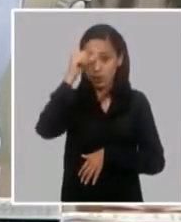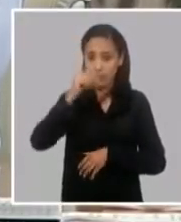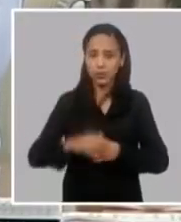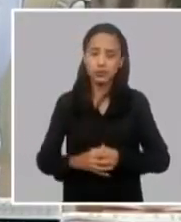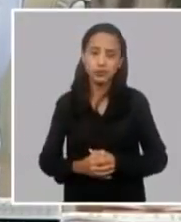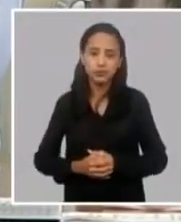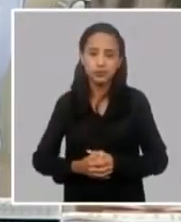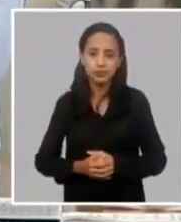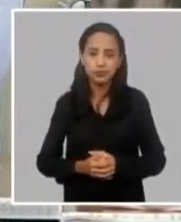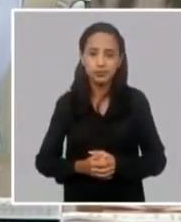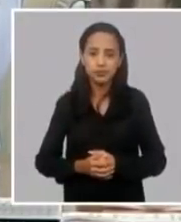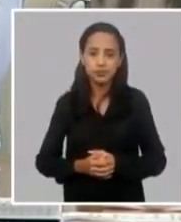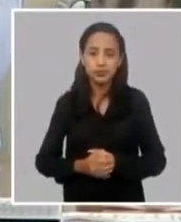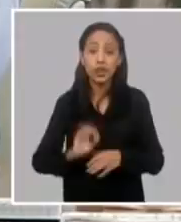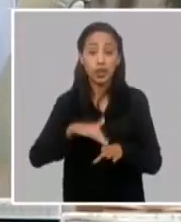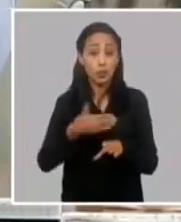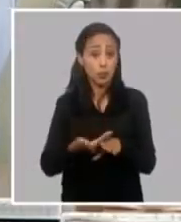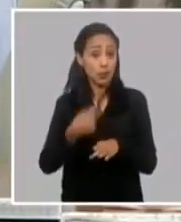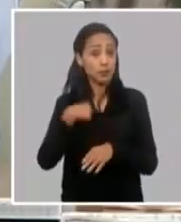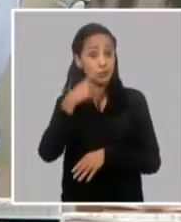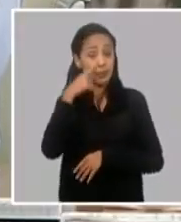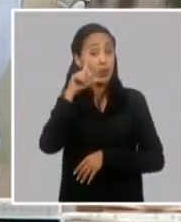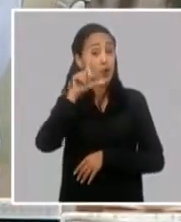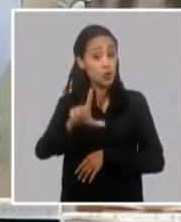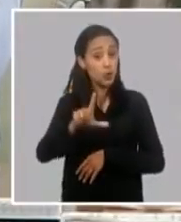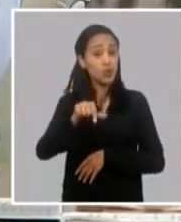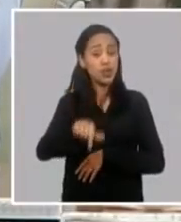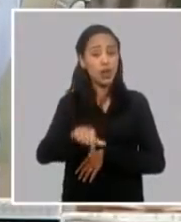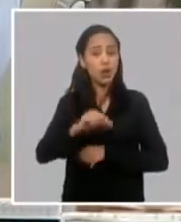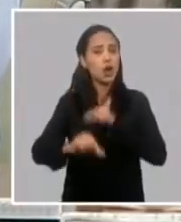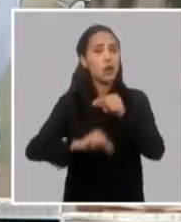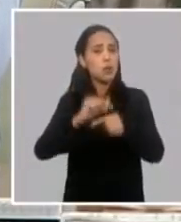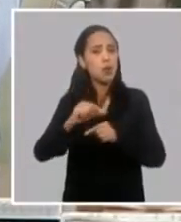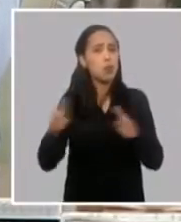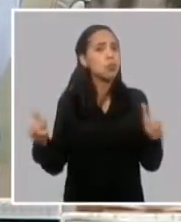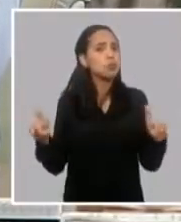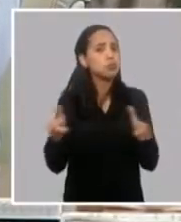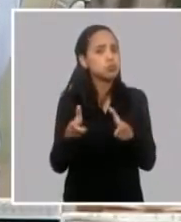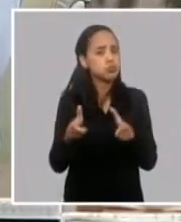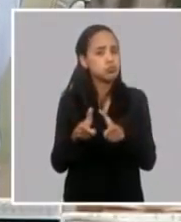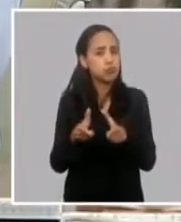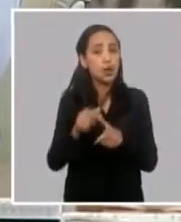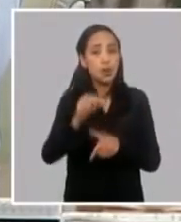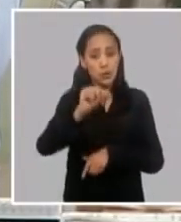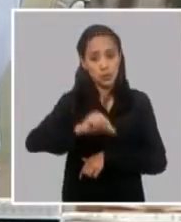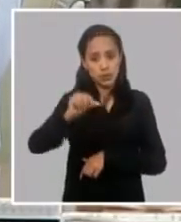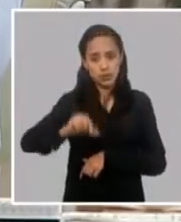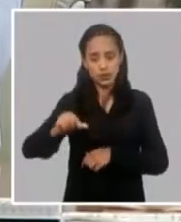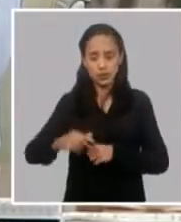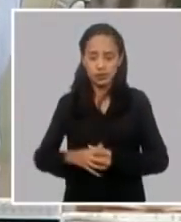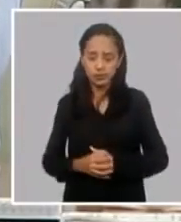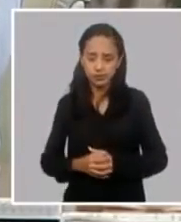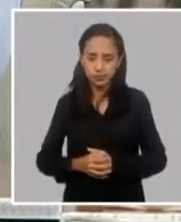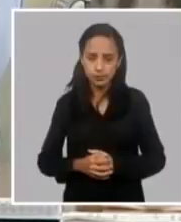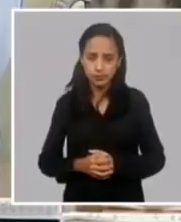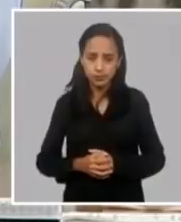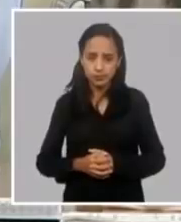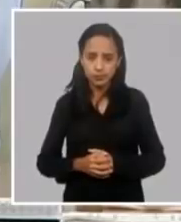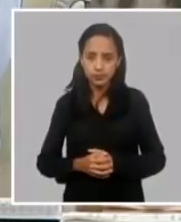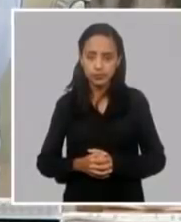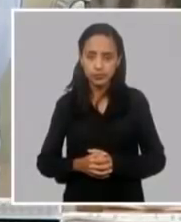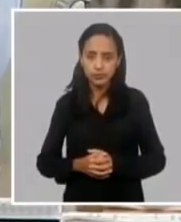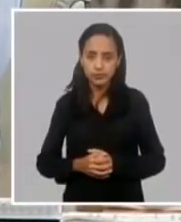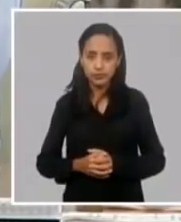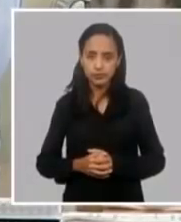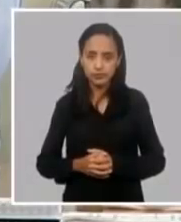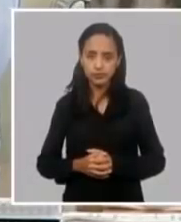el lunes y que ya han estado casi sin hecho en